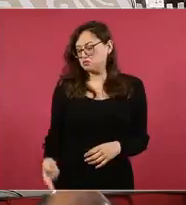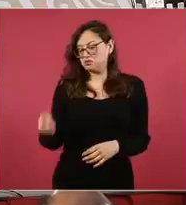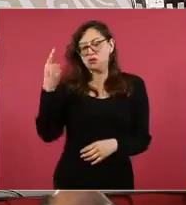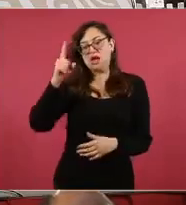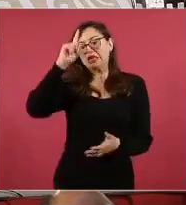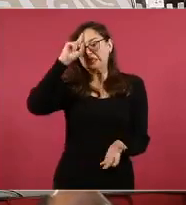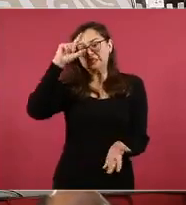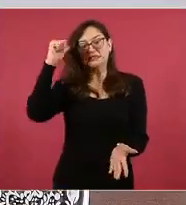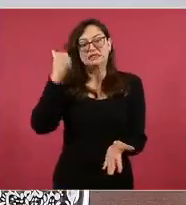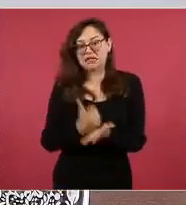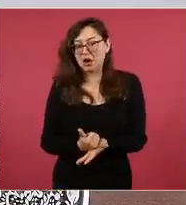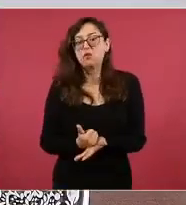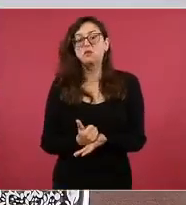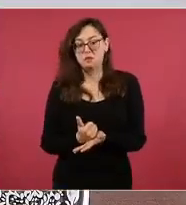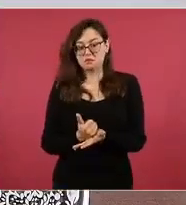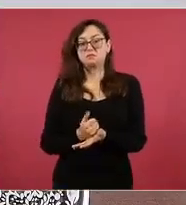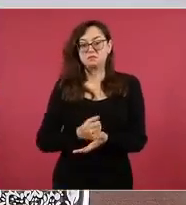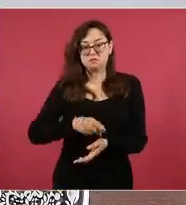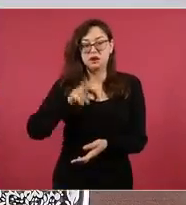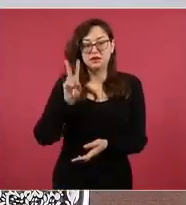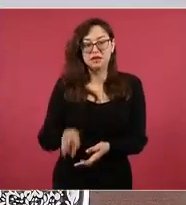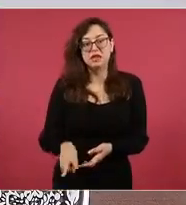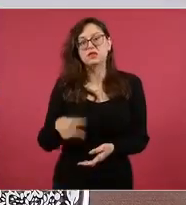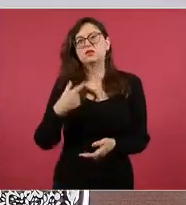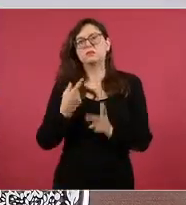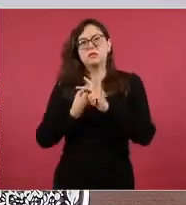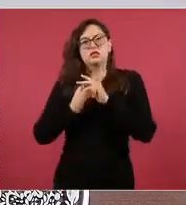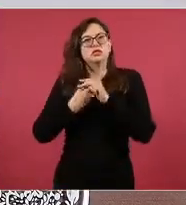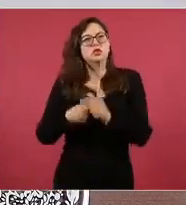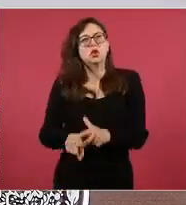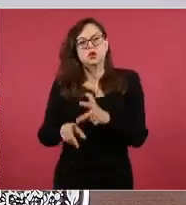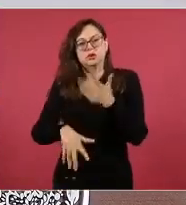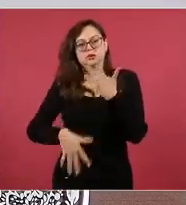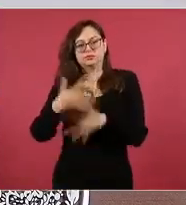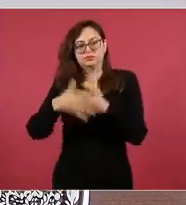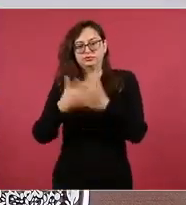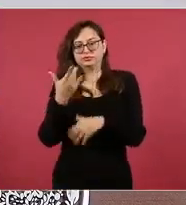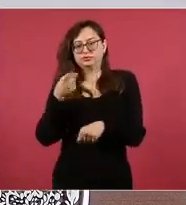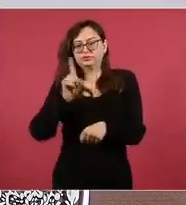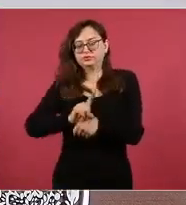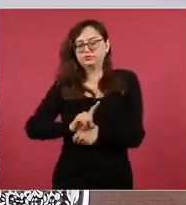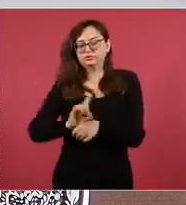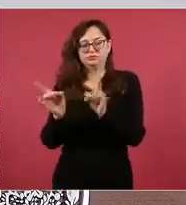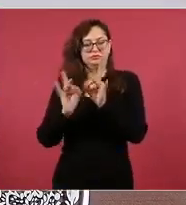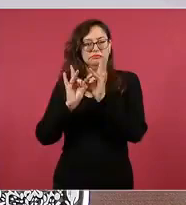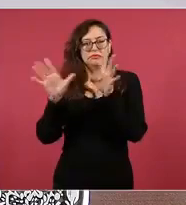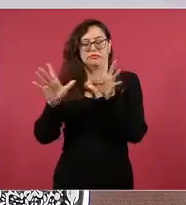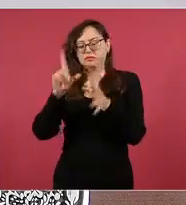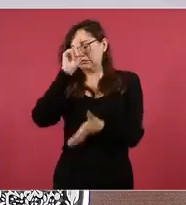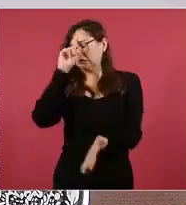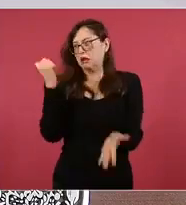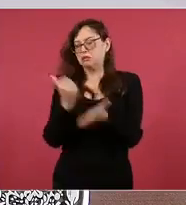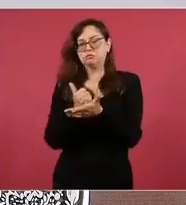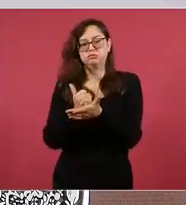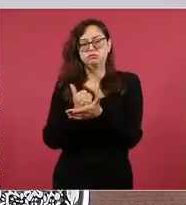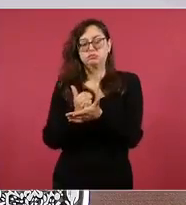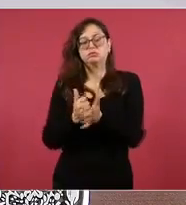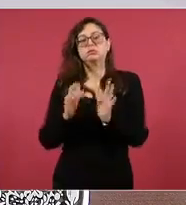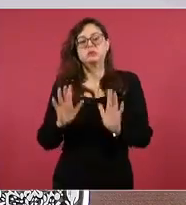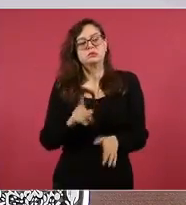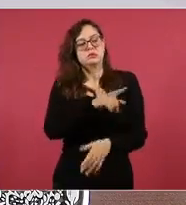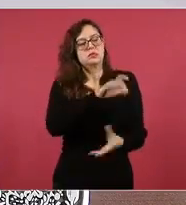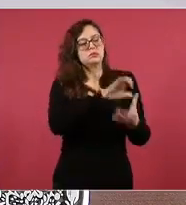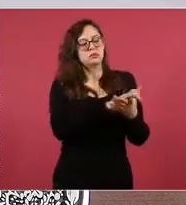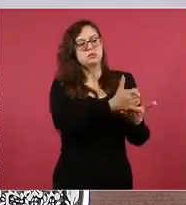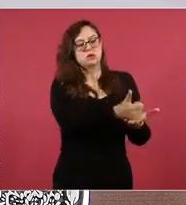hacia el estilo Sigmund Freud, que tengo como desde los 15 años por un evento que me pasó. Y lo he logrado remontar. Mucha